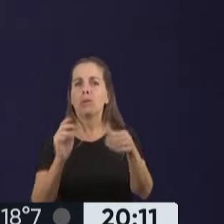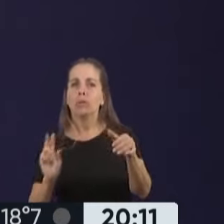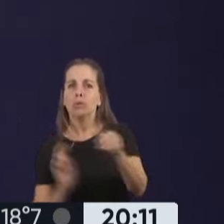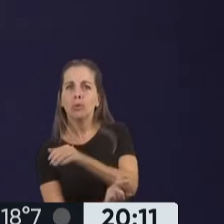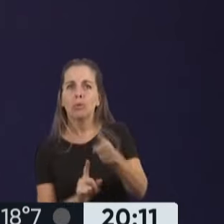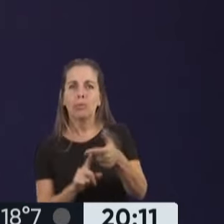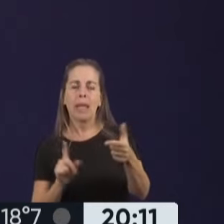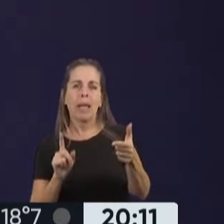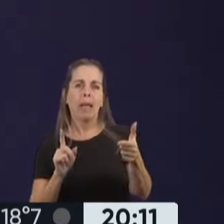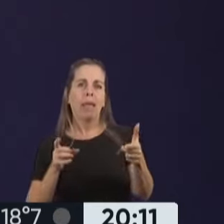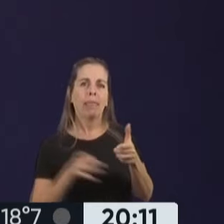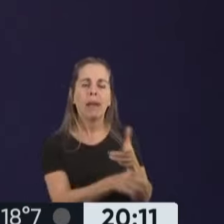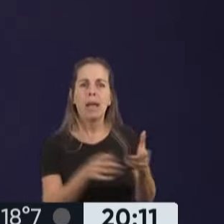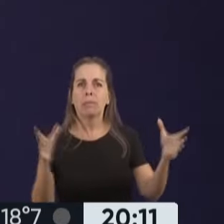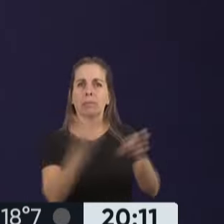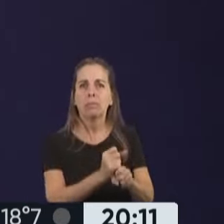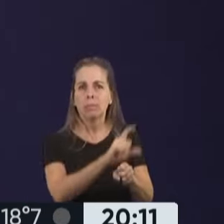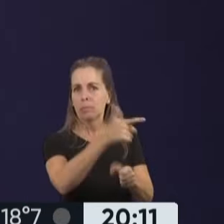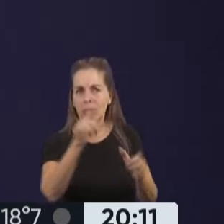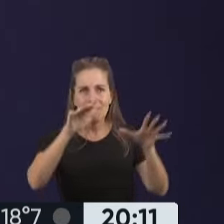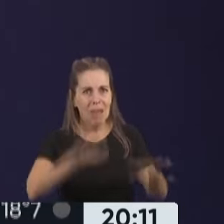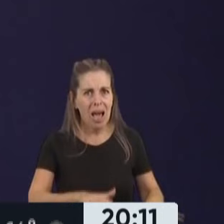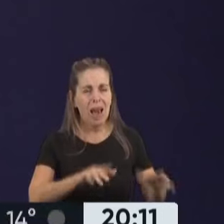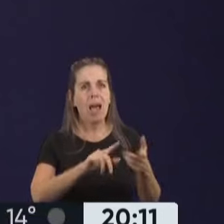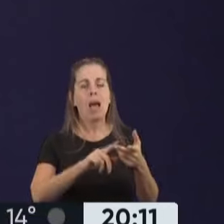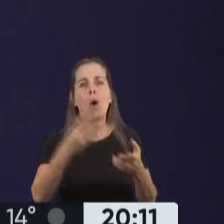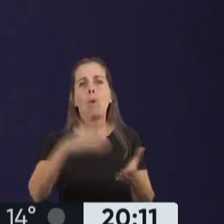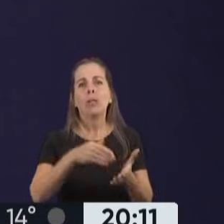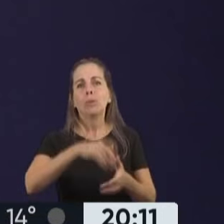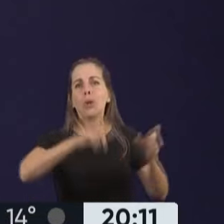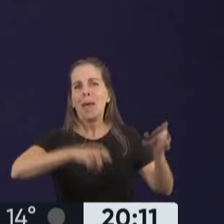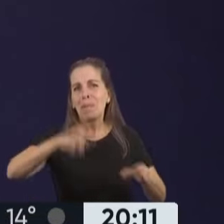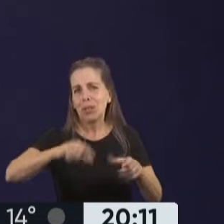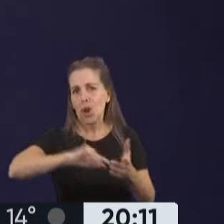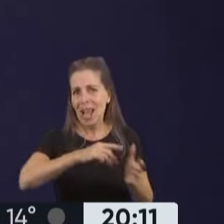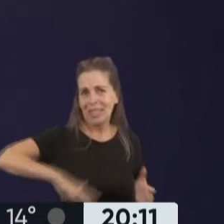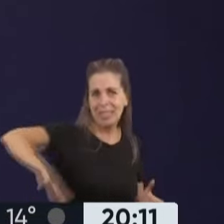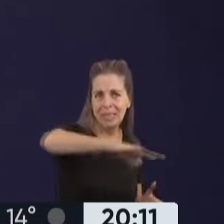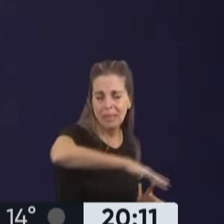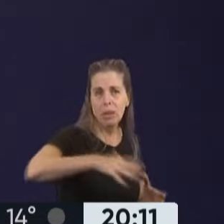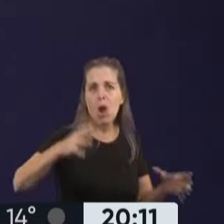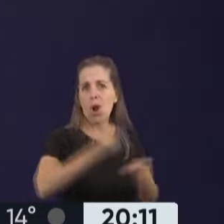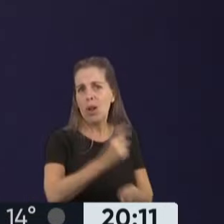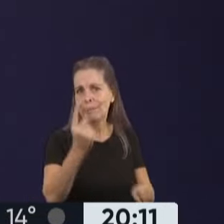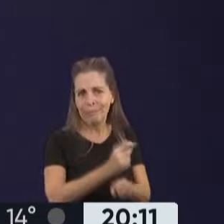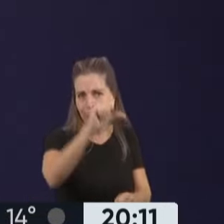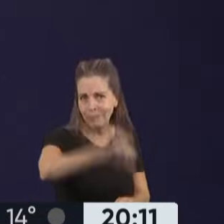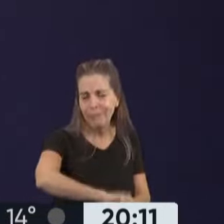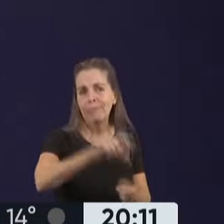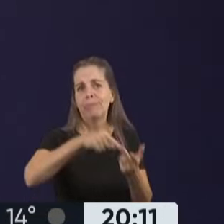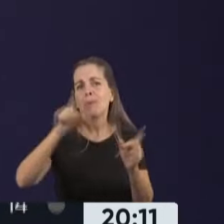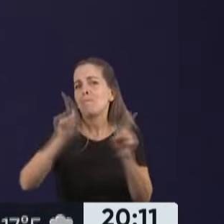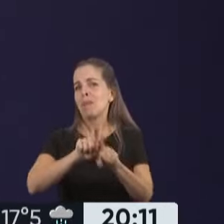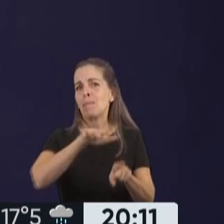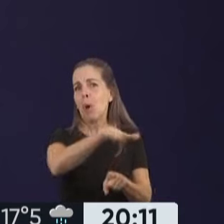4 millones de personas no van a poder viajar en colectivo en el AMBA, un millón y medio de personas no van a poder hacerlo en el interior del